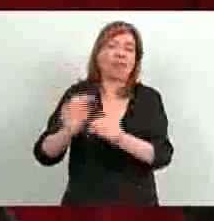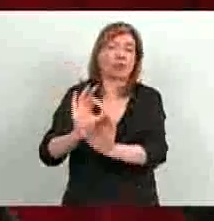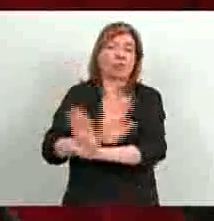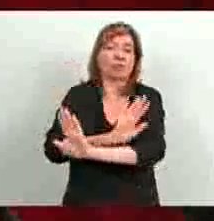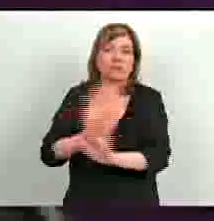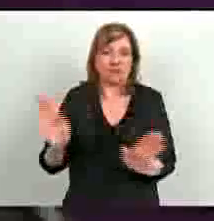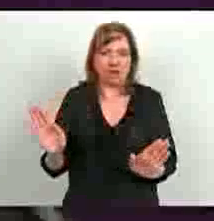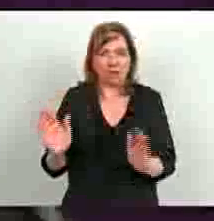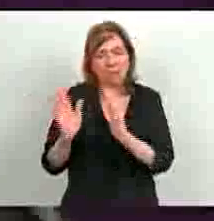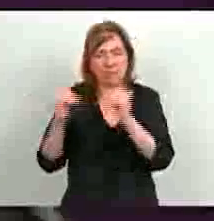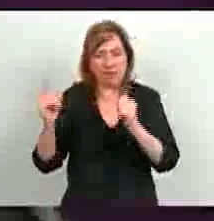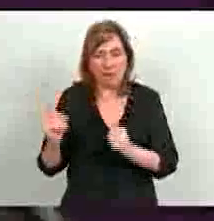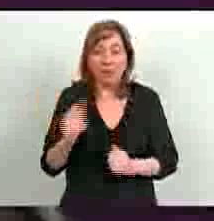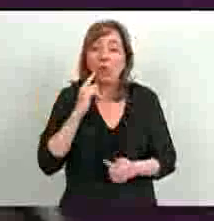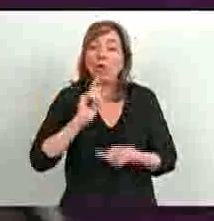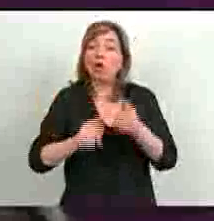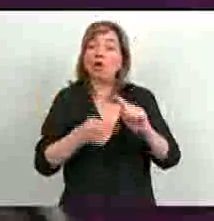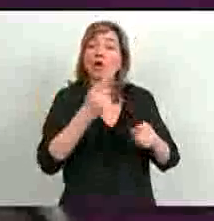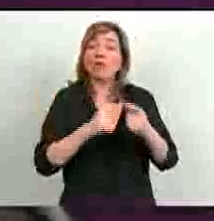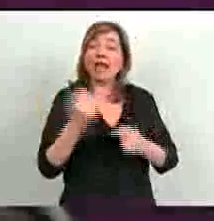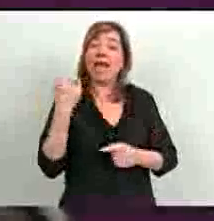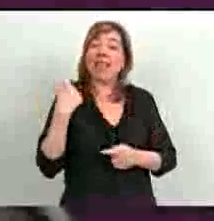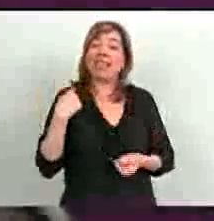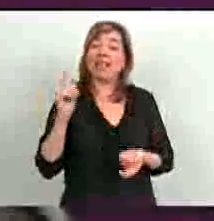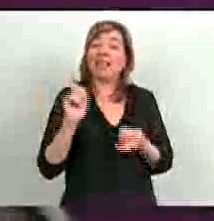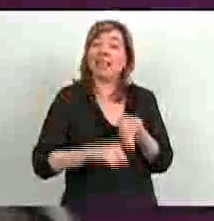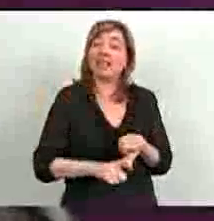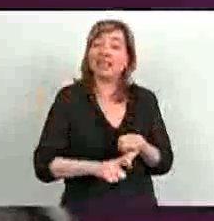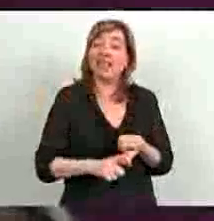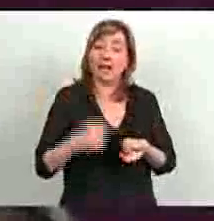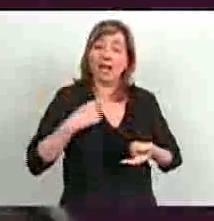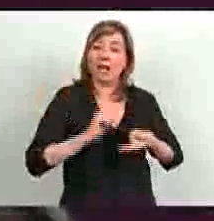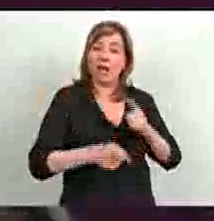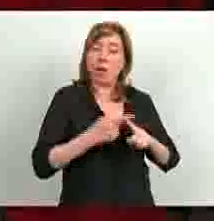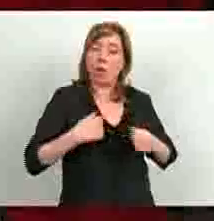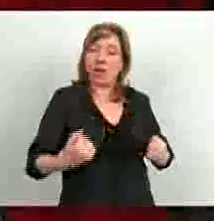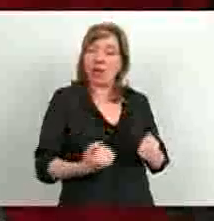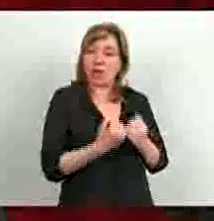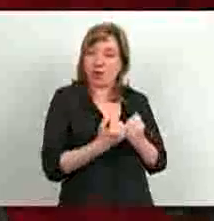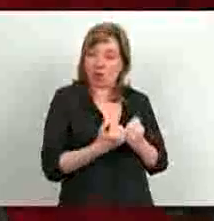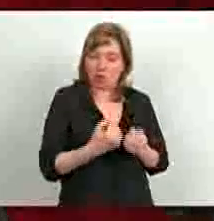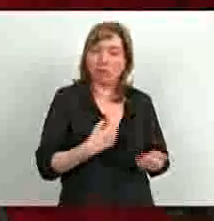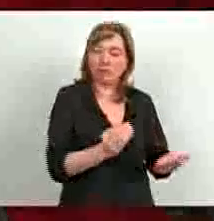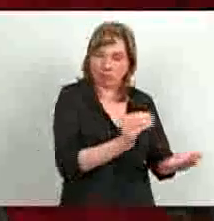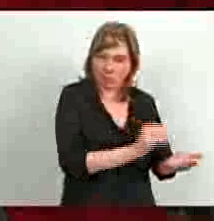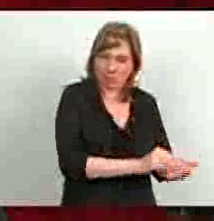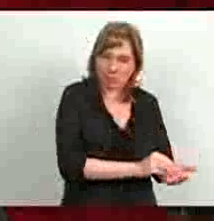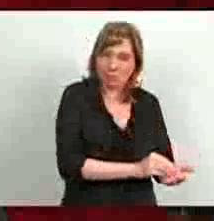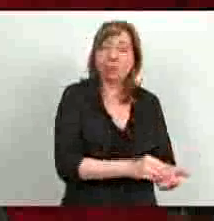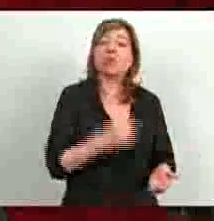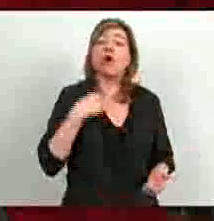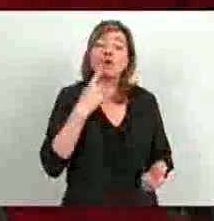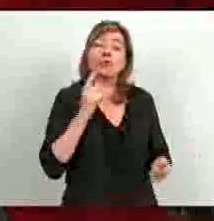tema de la desaparición. Se hacen las convenciones pre-nupciales. Se adopta también el sistema de